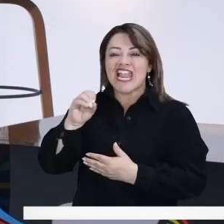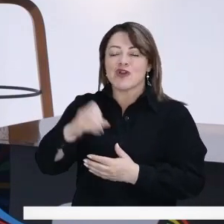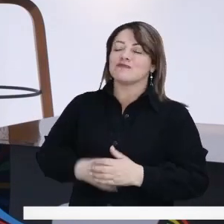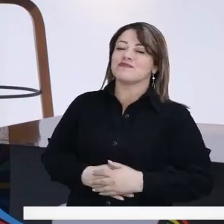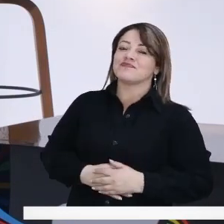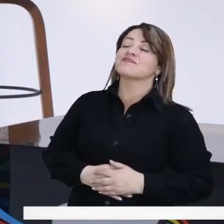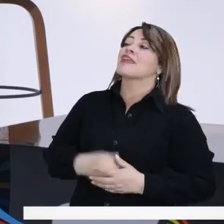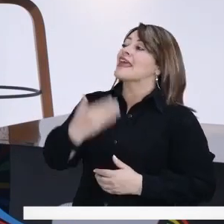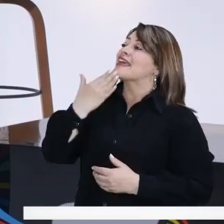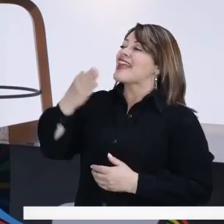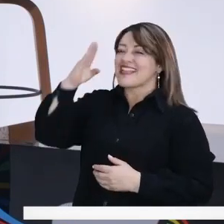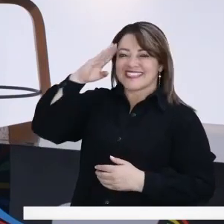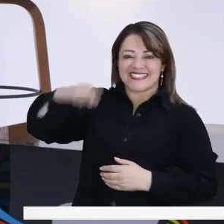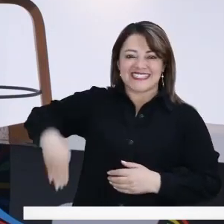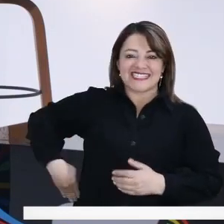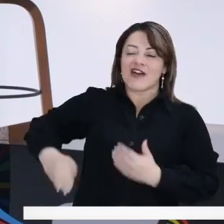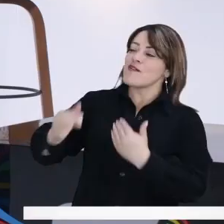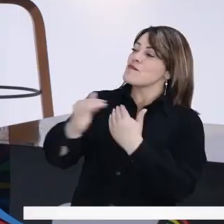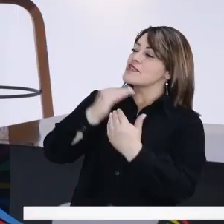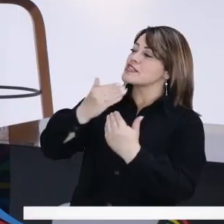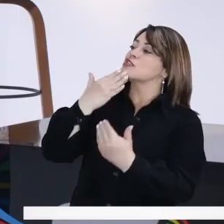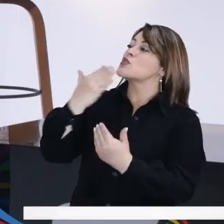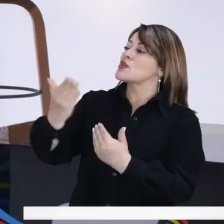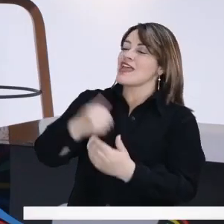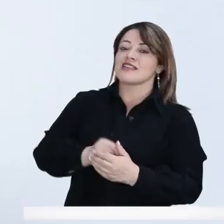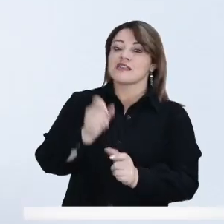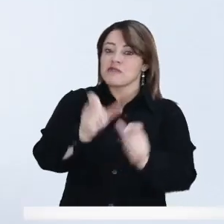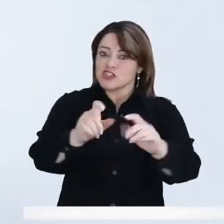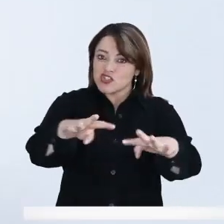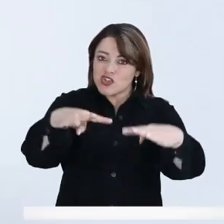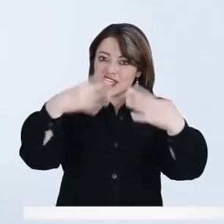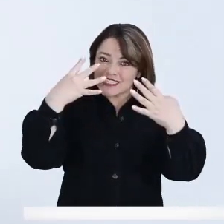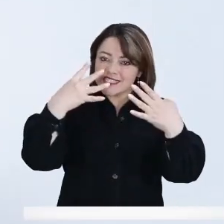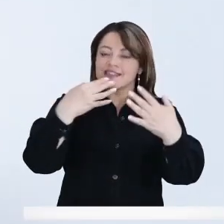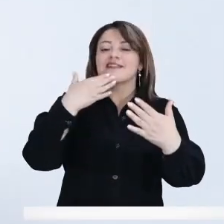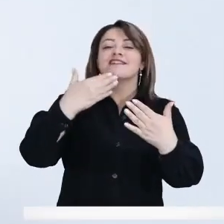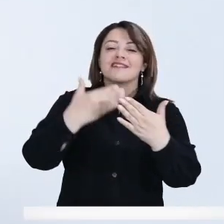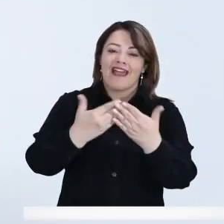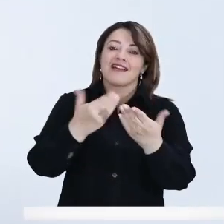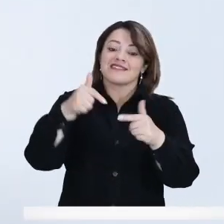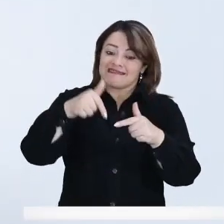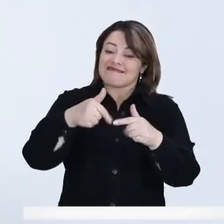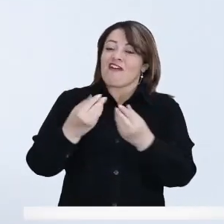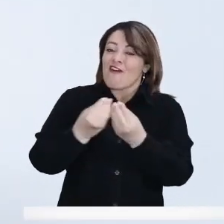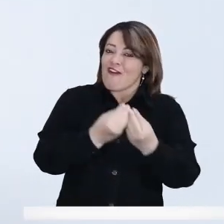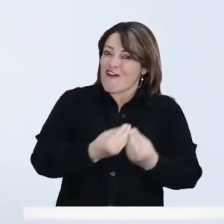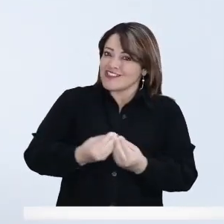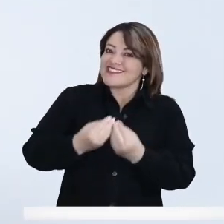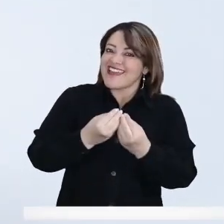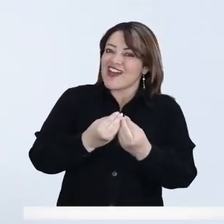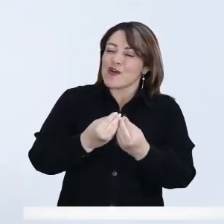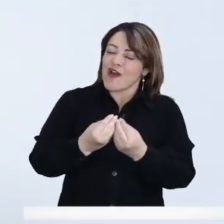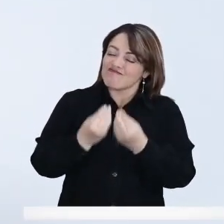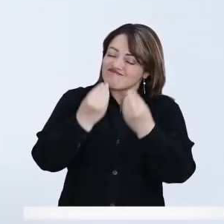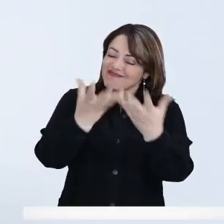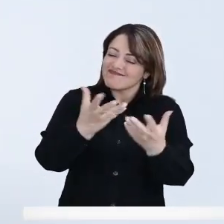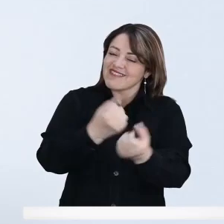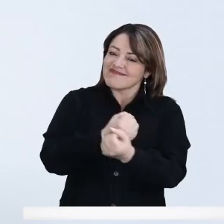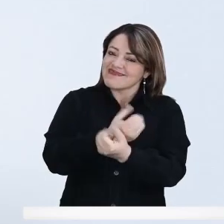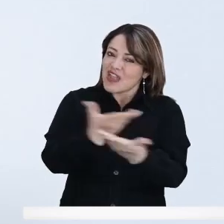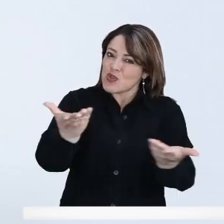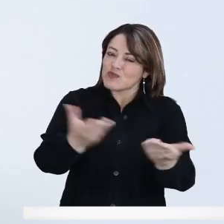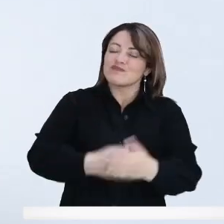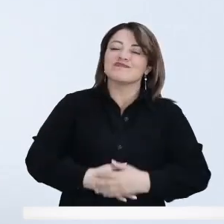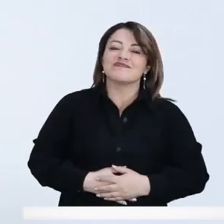la invitación. Sabina, muchas gracias por la invitación y a los que están viendo este importante programa del Consejo, un afectuoso saludo